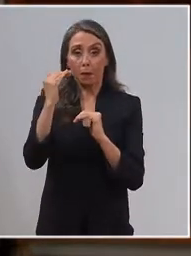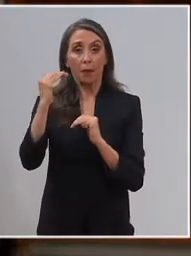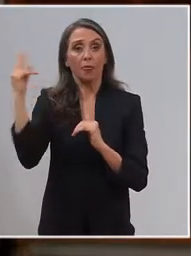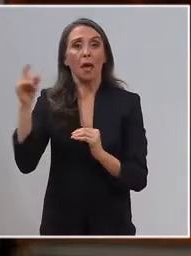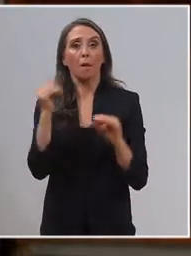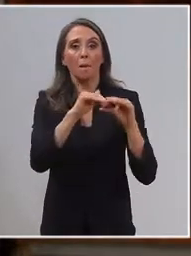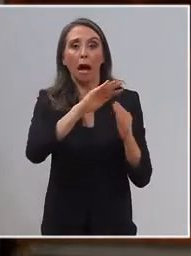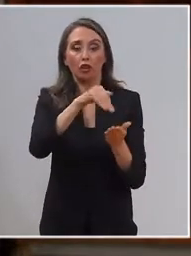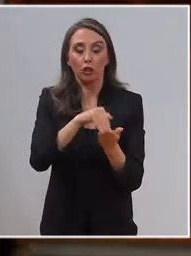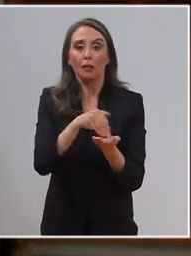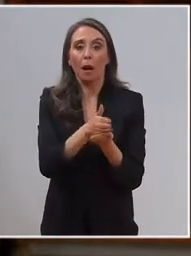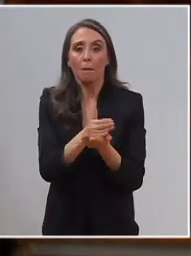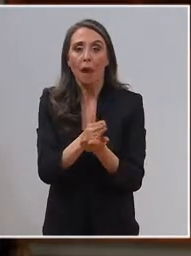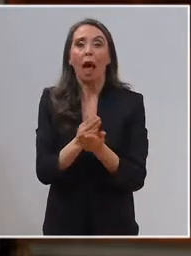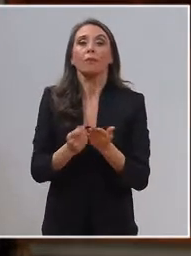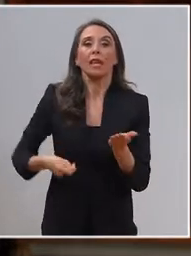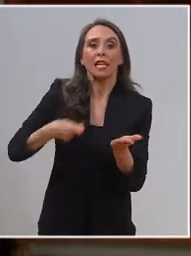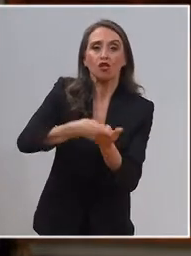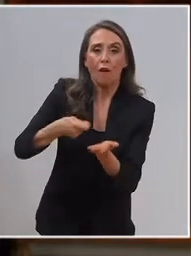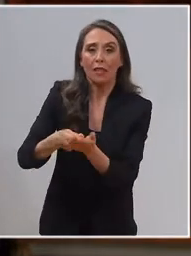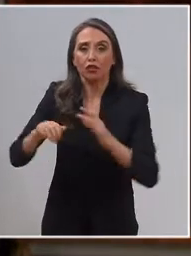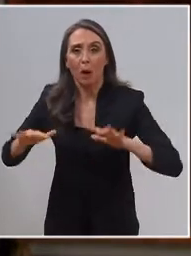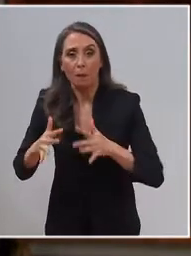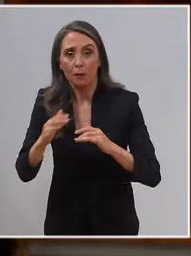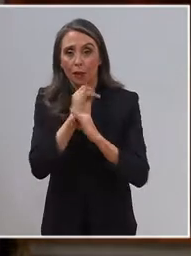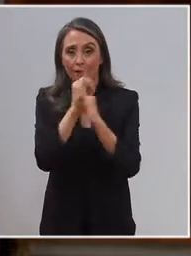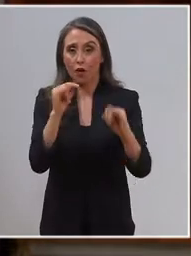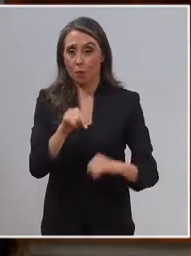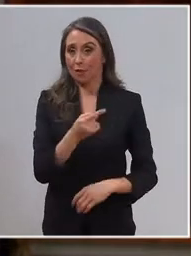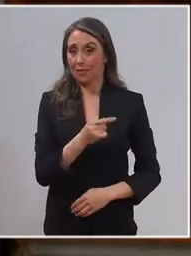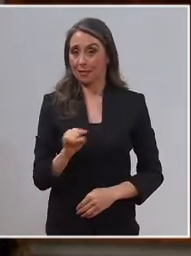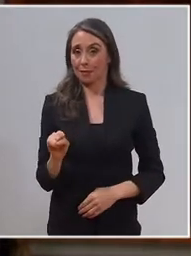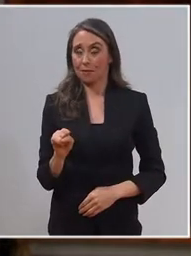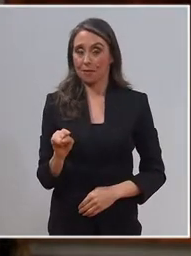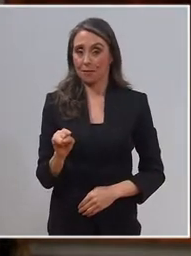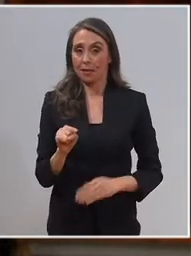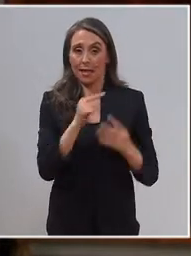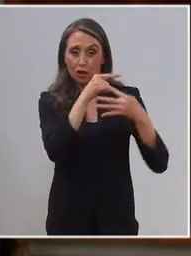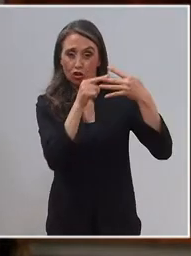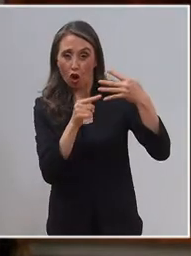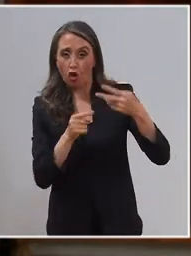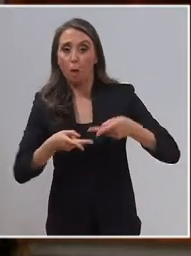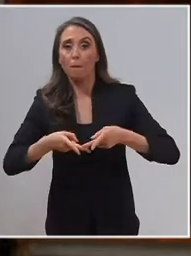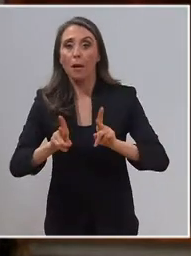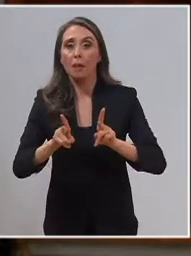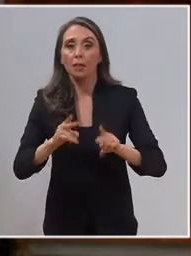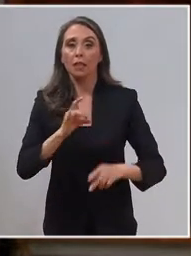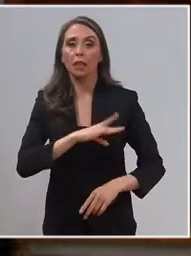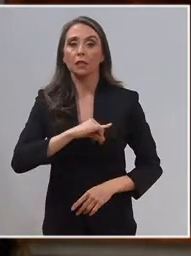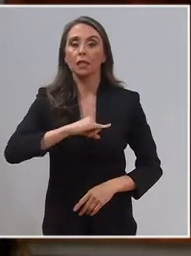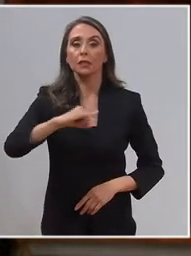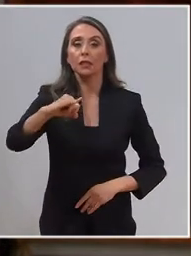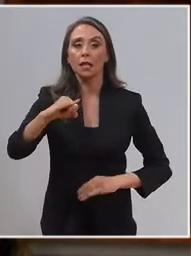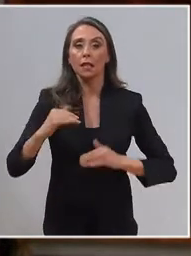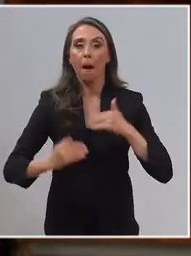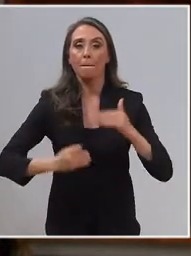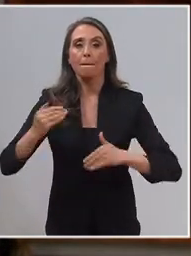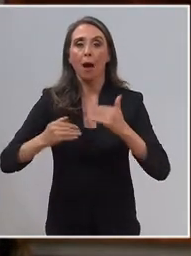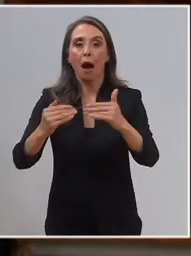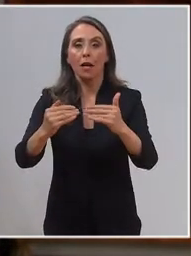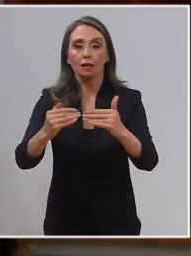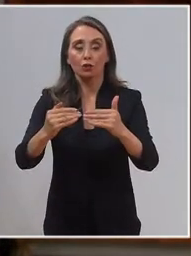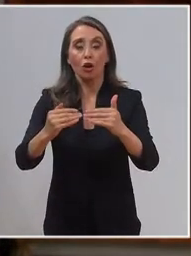y de innovación y emprendimiento que dimos a conocer esta semana, nos van a permitir mantener a Chile en marcha